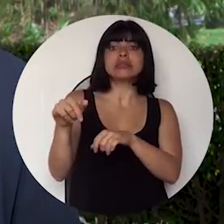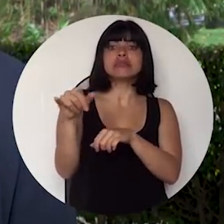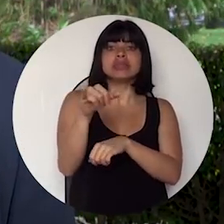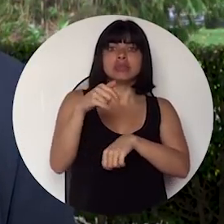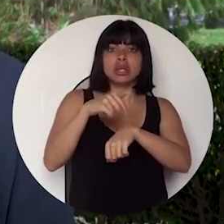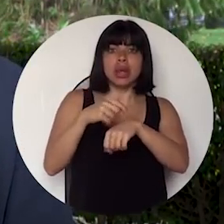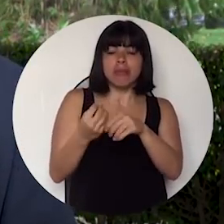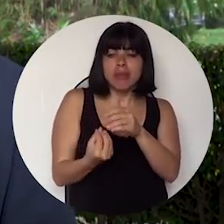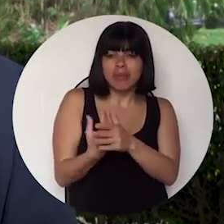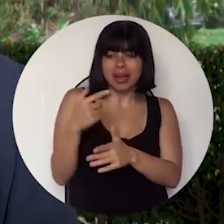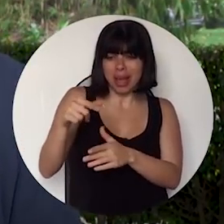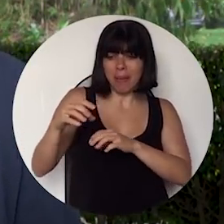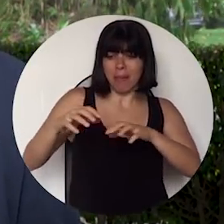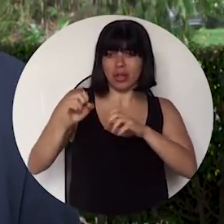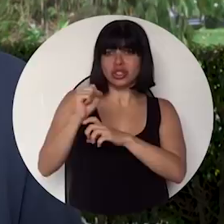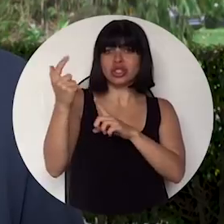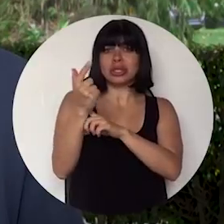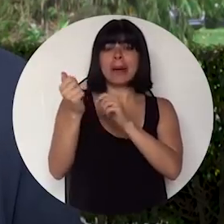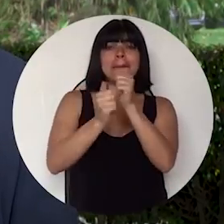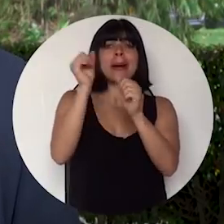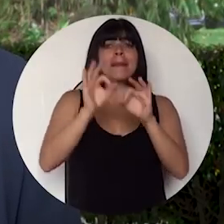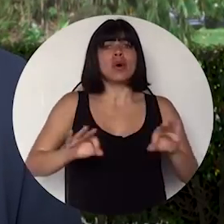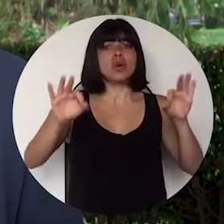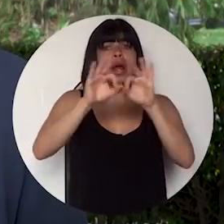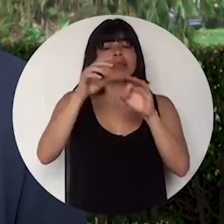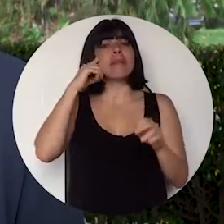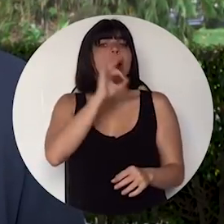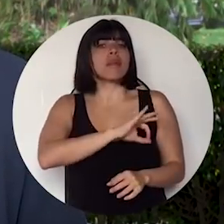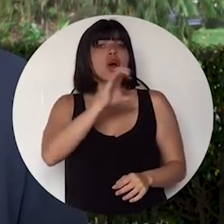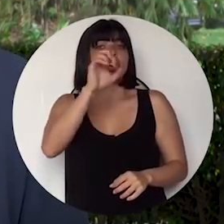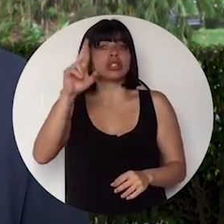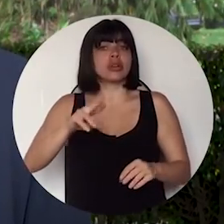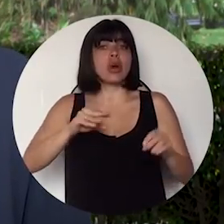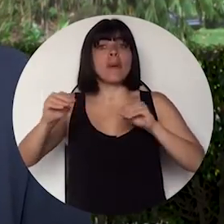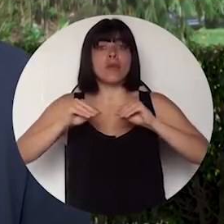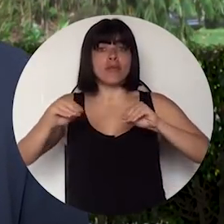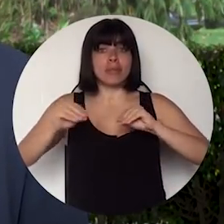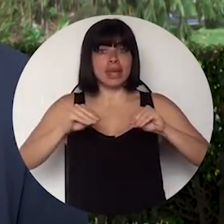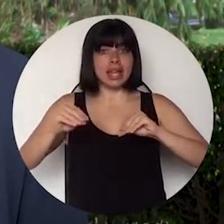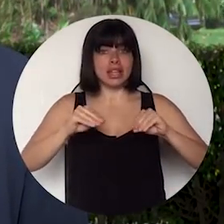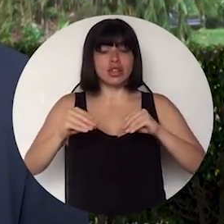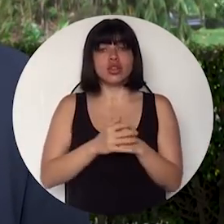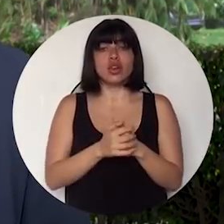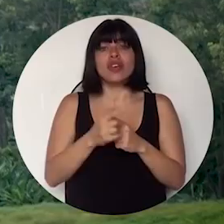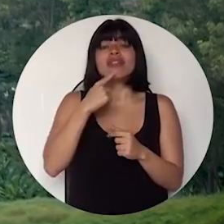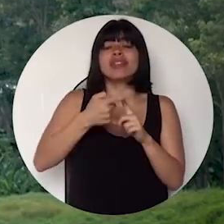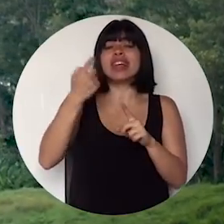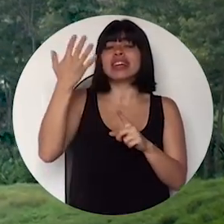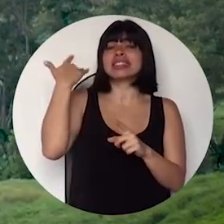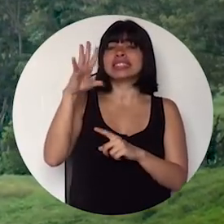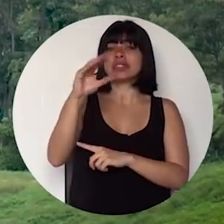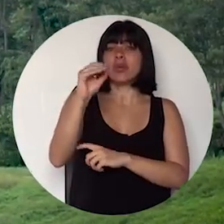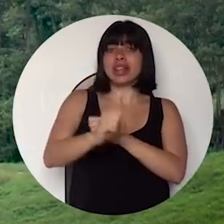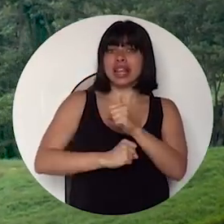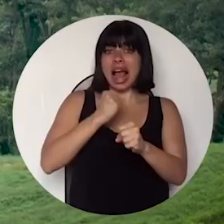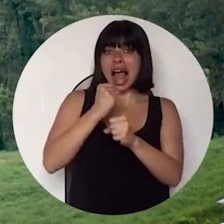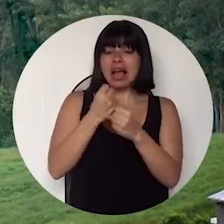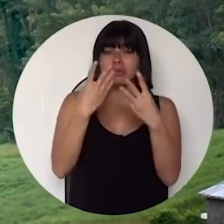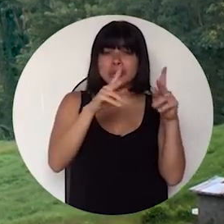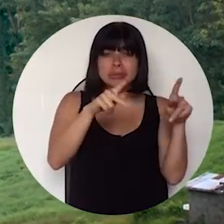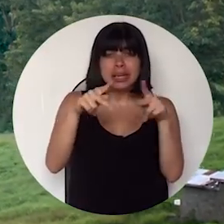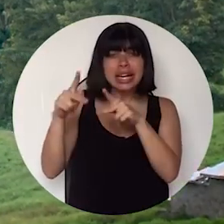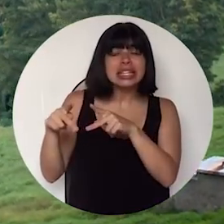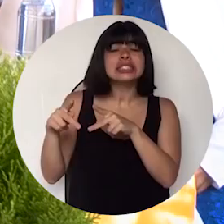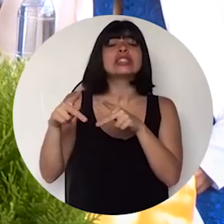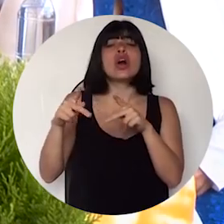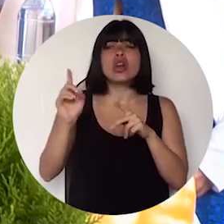se crea uno de los movimientos sociales más importantes para Costa Rica, el Movimiento Comunal. Desde hace 50 años, grupos